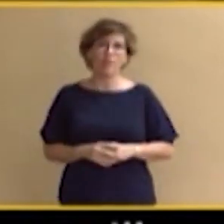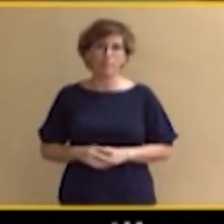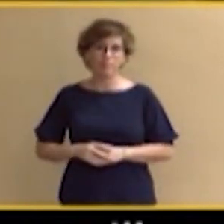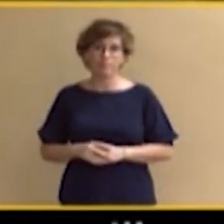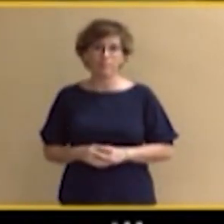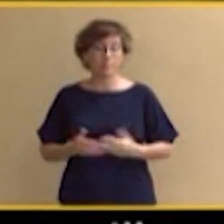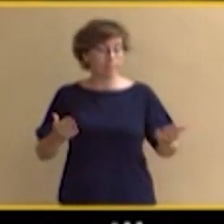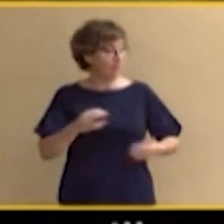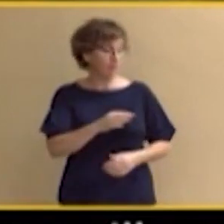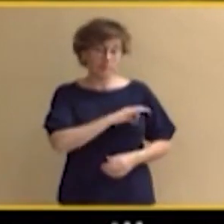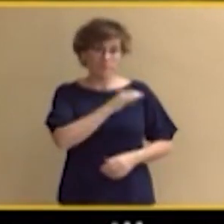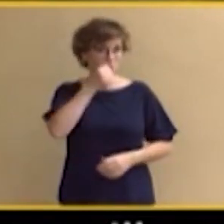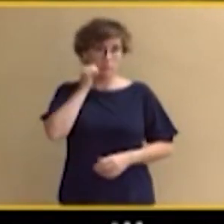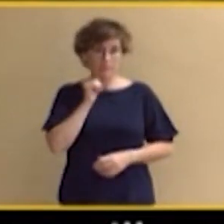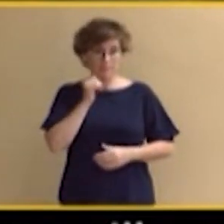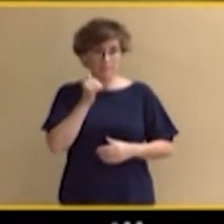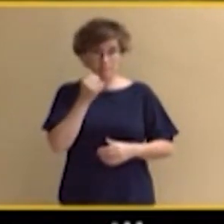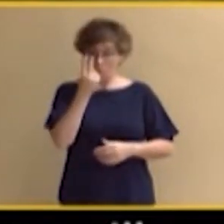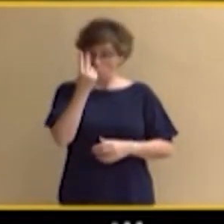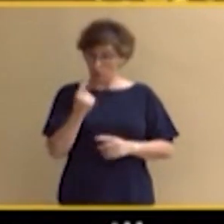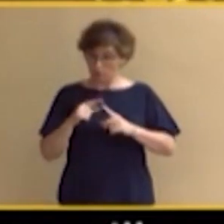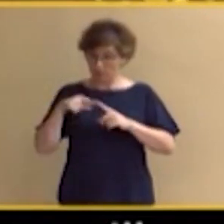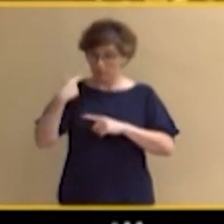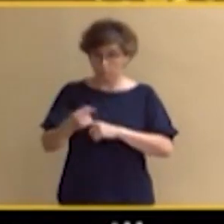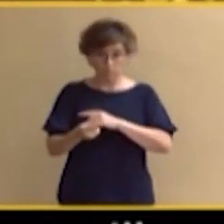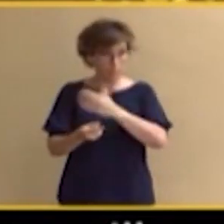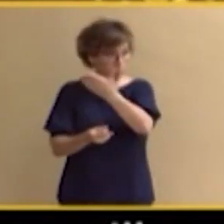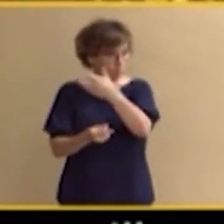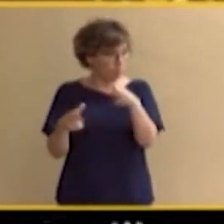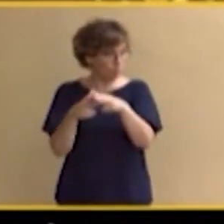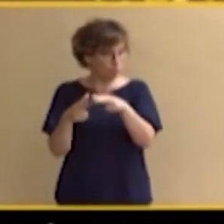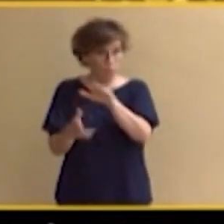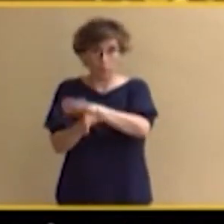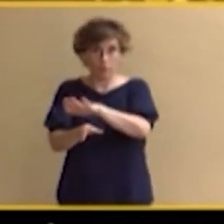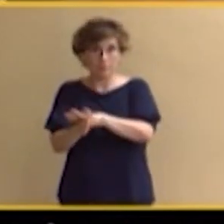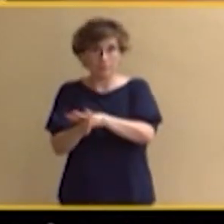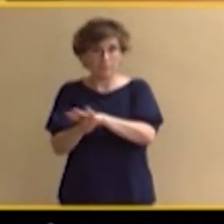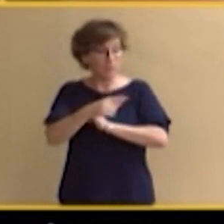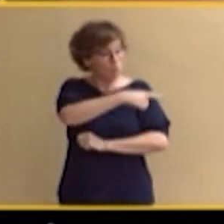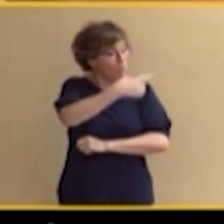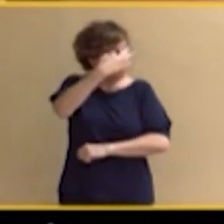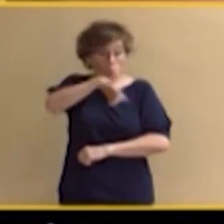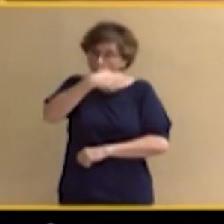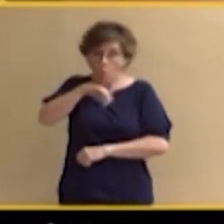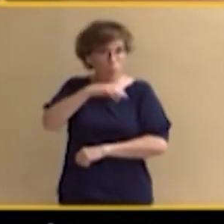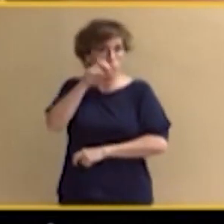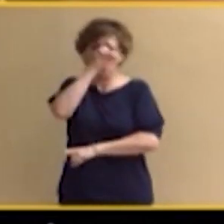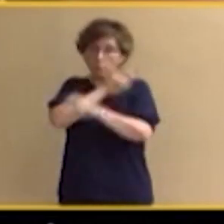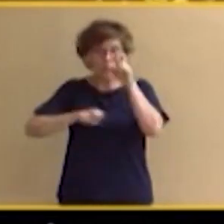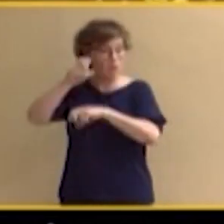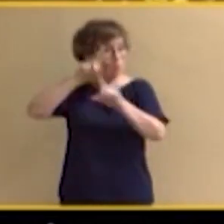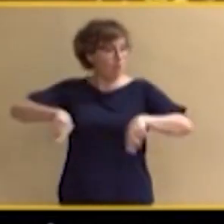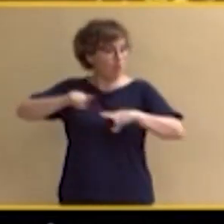señor Sánchez, dos días después, ahí siguen sus socios. Y los únicos que usted ha buscado siempre, y en todo momento, y en todo lugar.